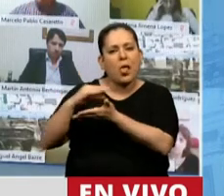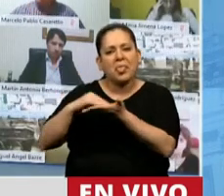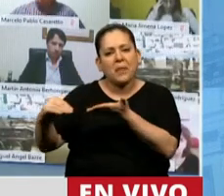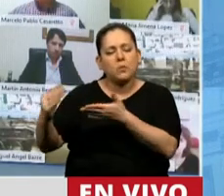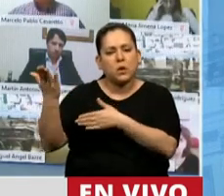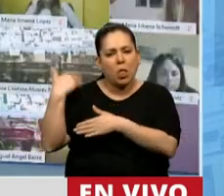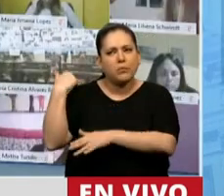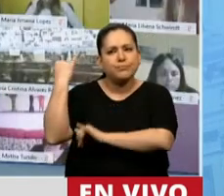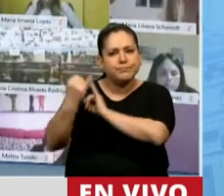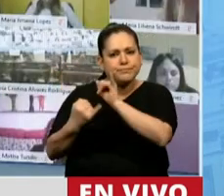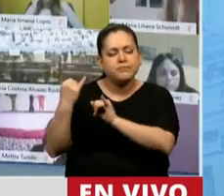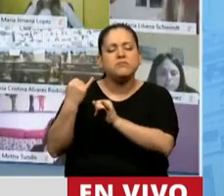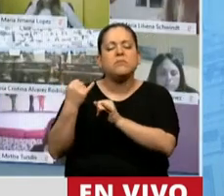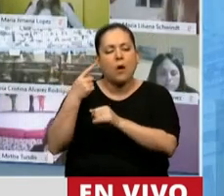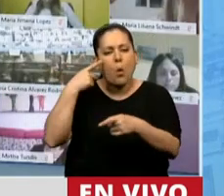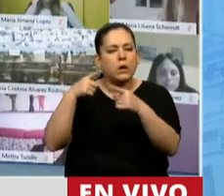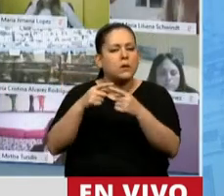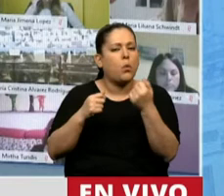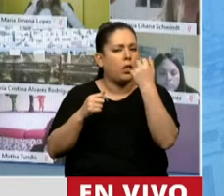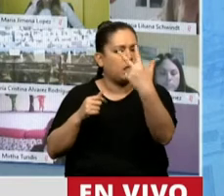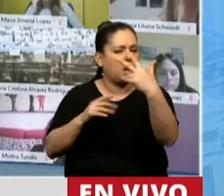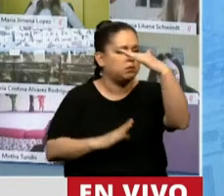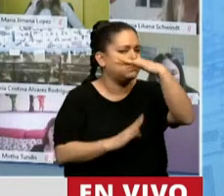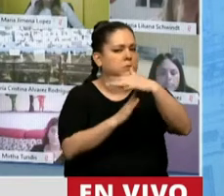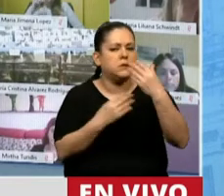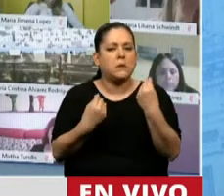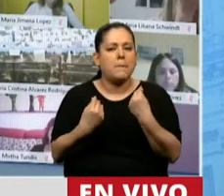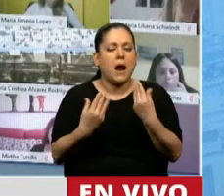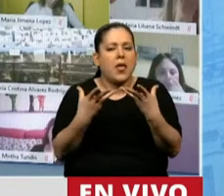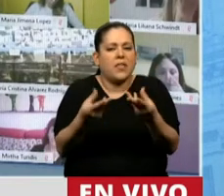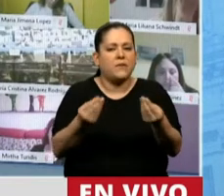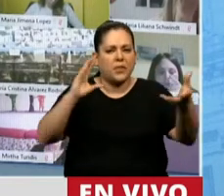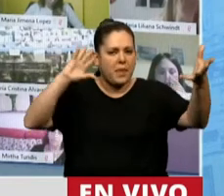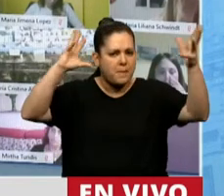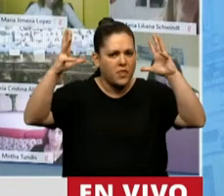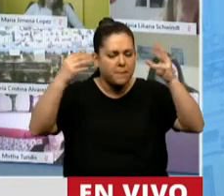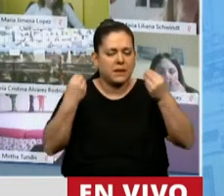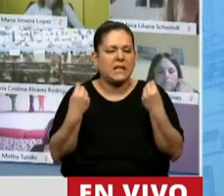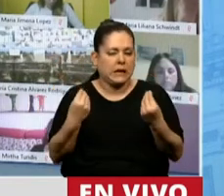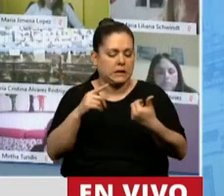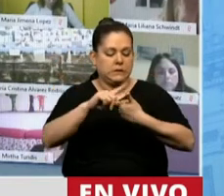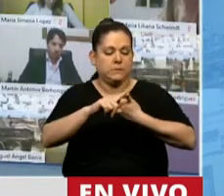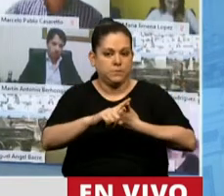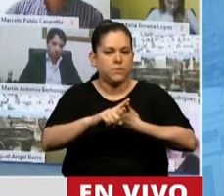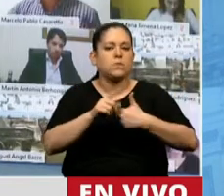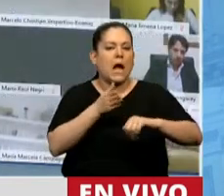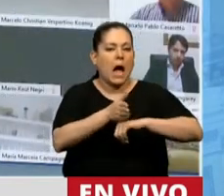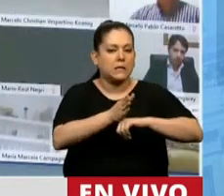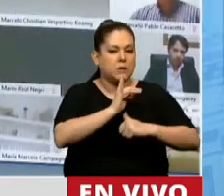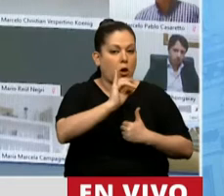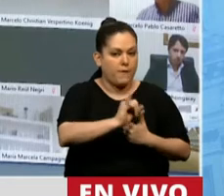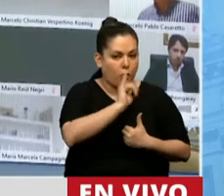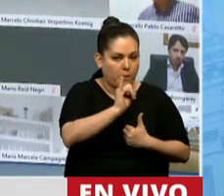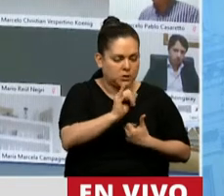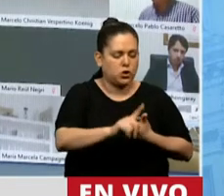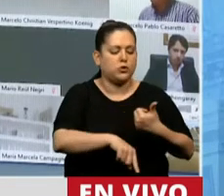preopinantes, en tres pilares que son fundamentales para la defensa del medio ambiente, que son el acceso a la información,